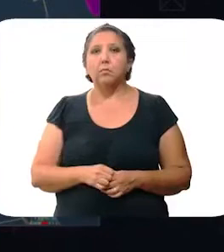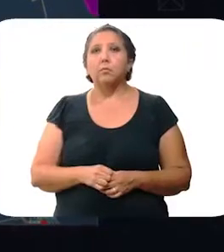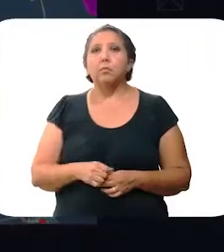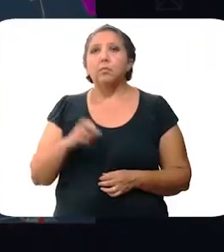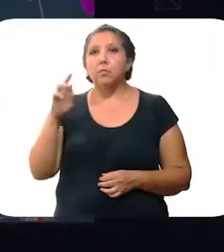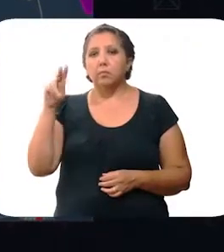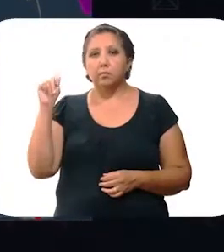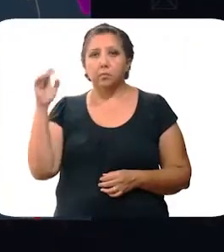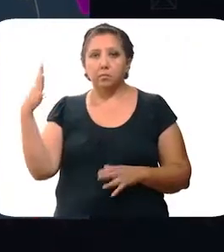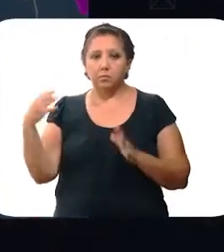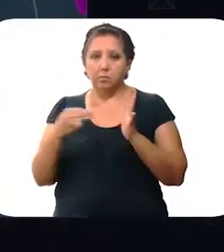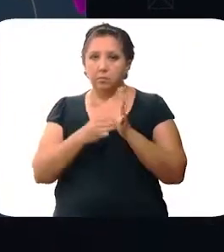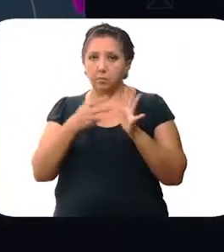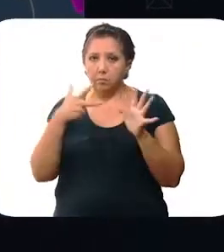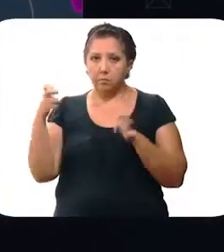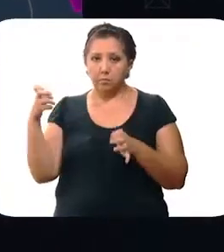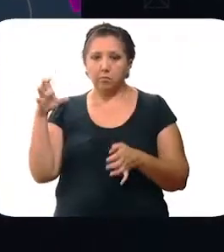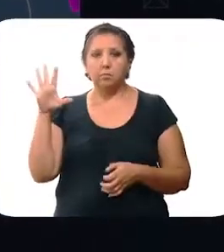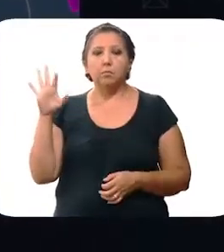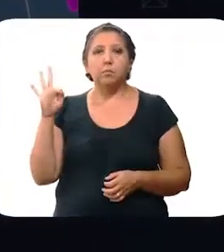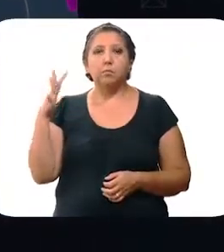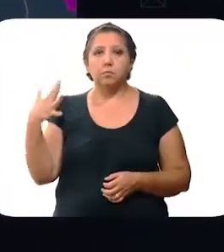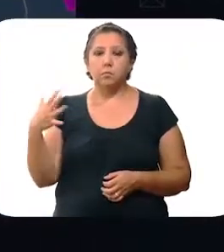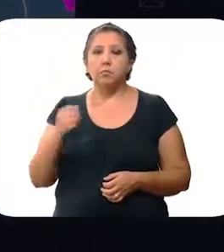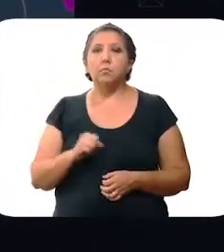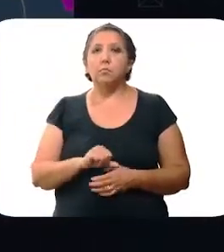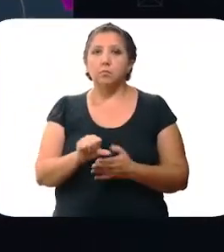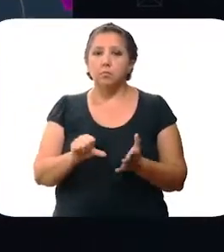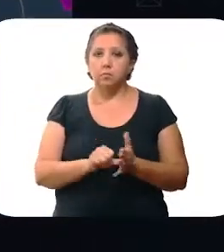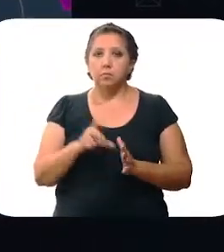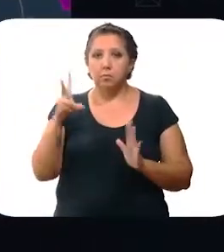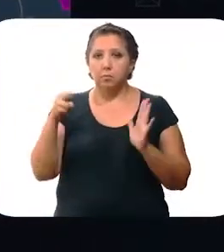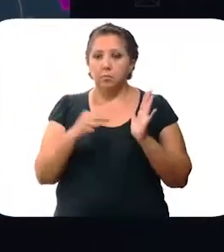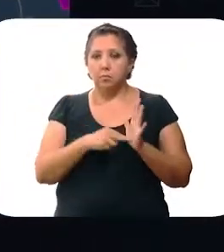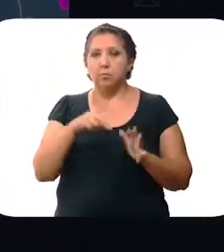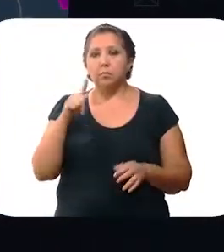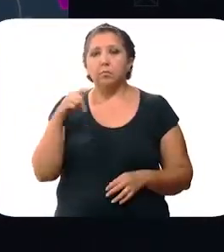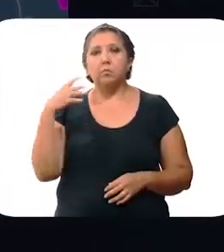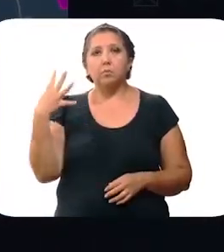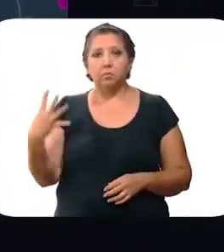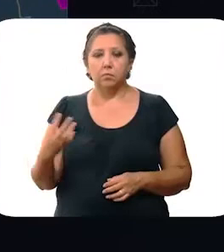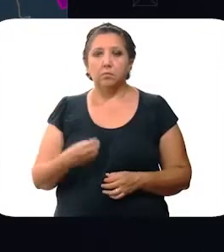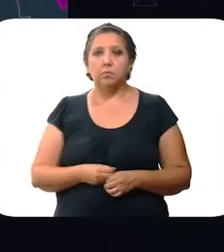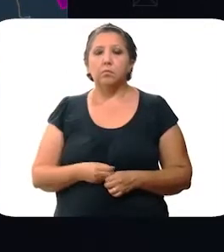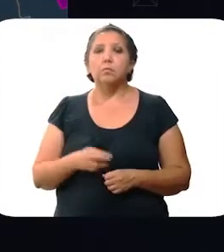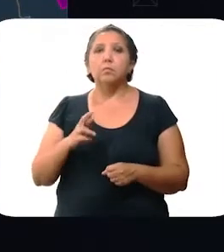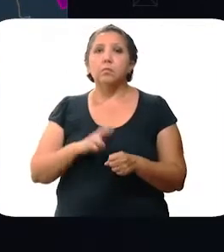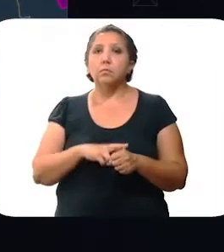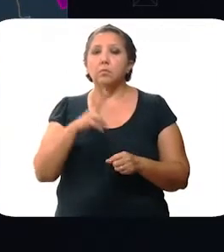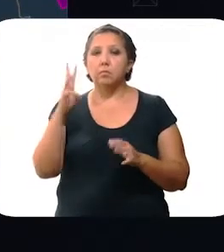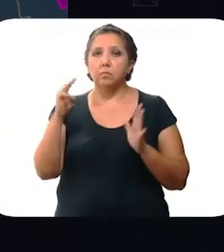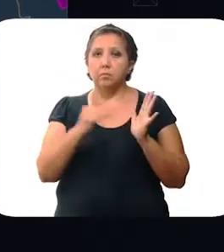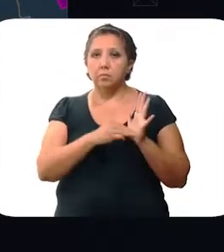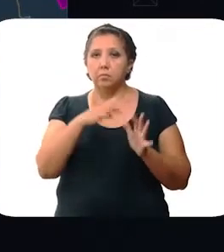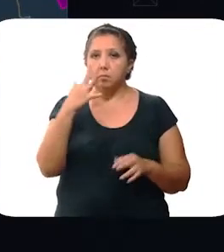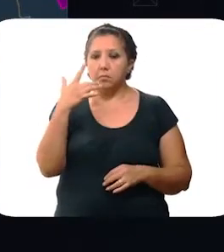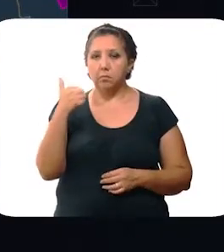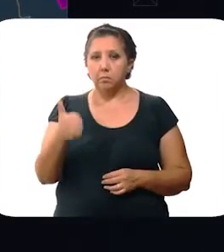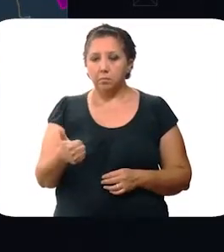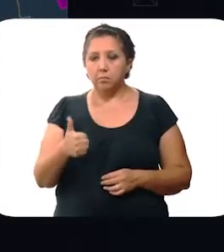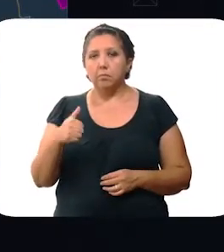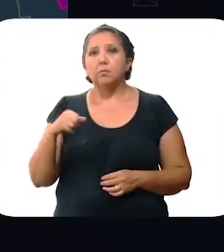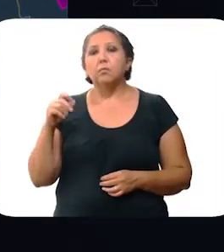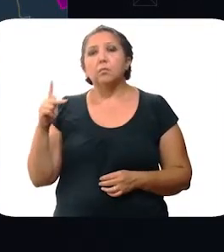en la zona oriente 5.845, en la zona centro 2.074, en la zona sur 3.056,